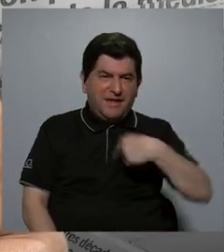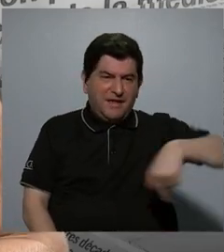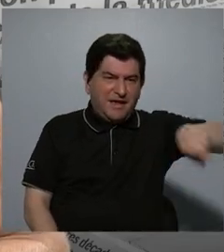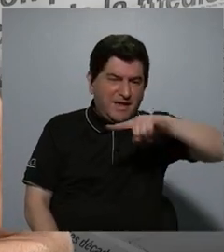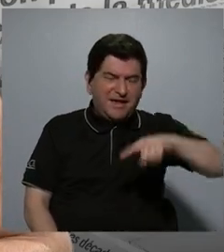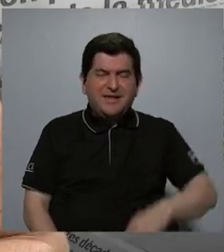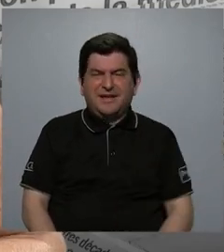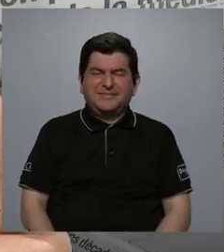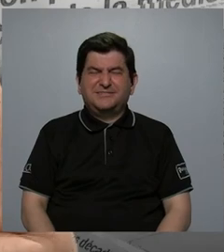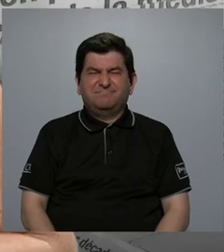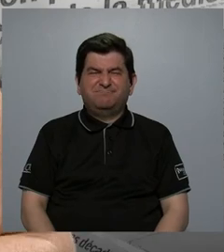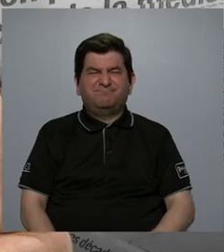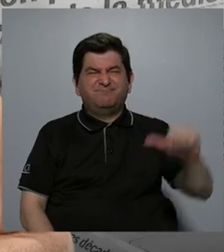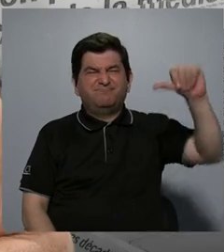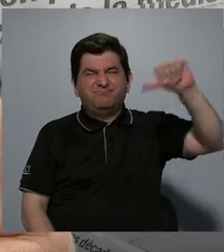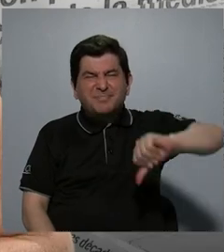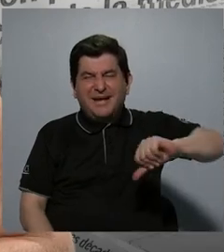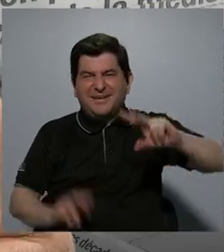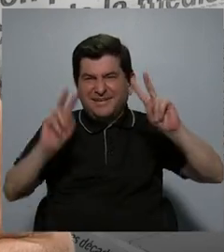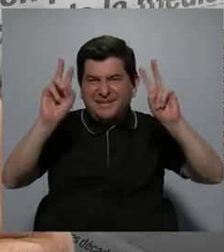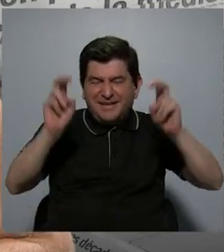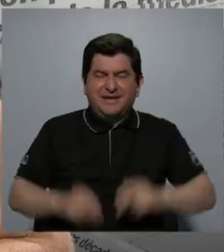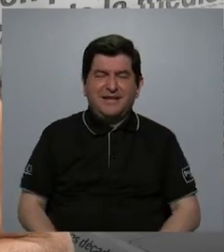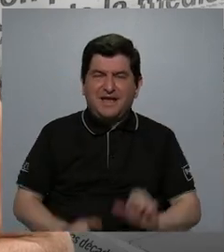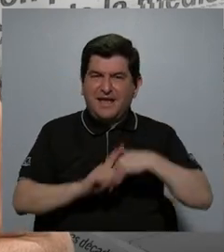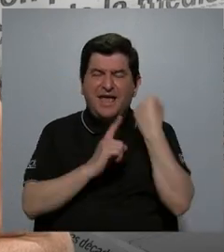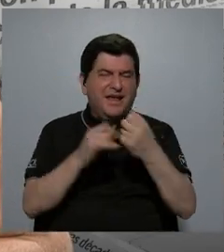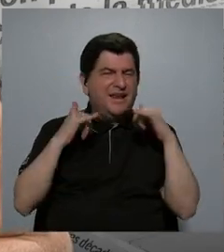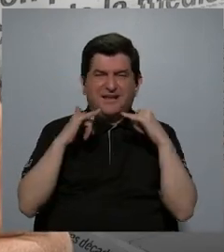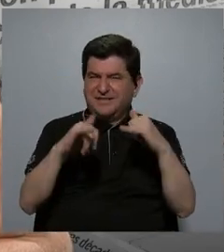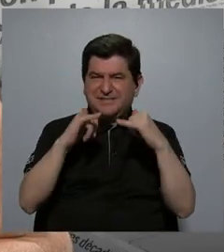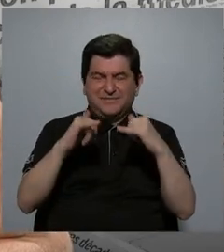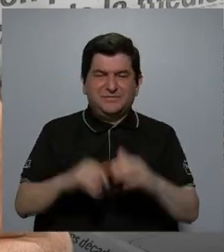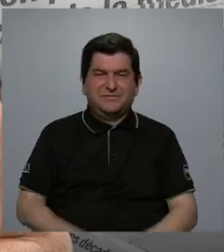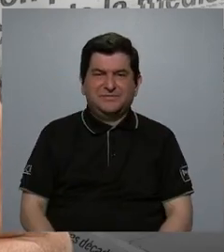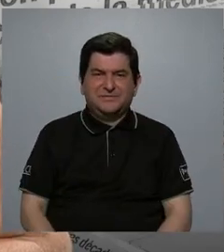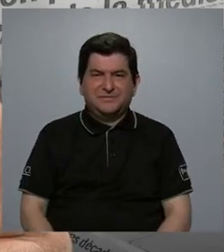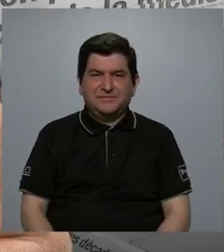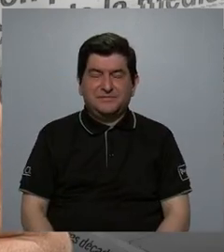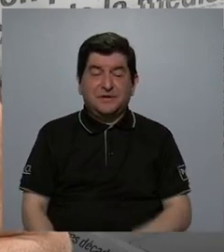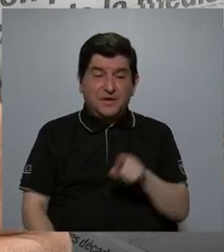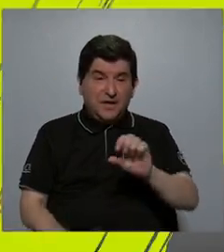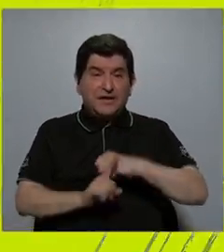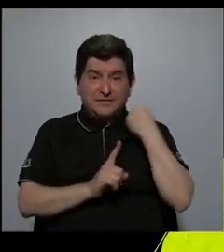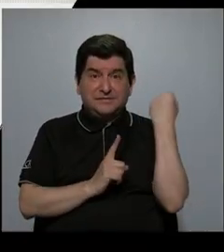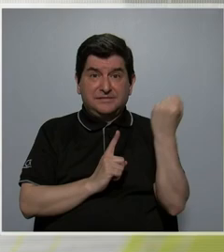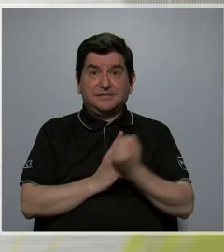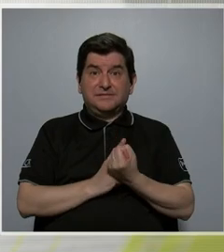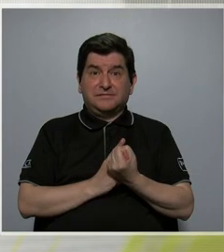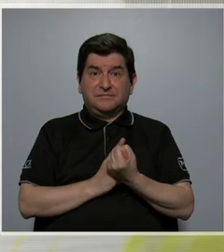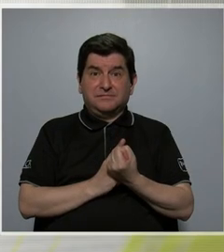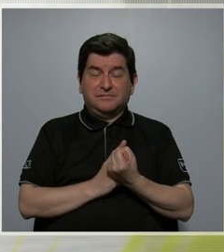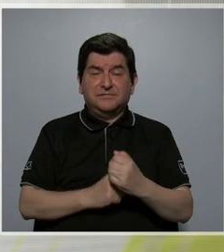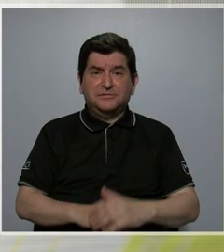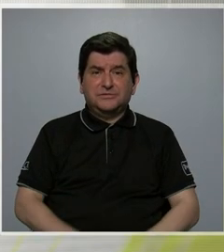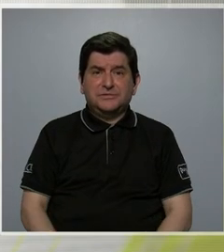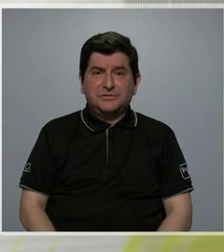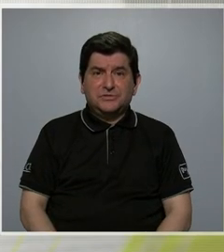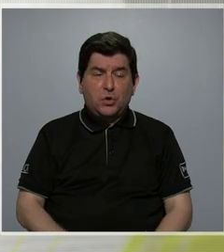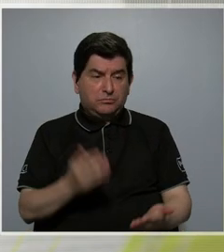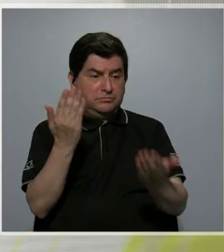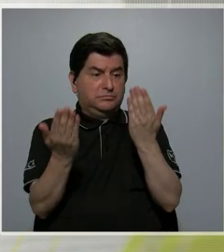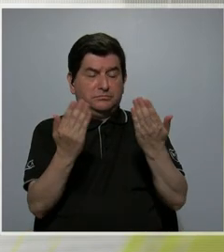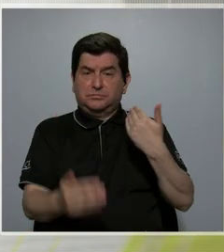perdiendo en general en esa desigualdad y normalmente, si las